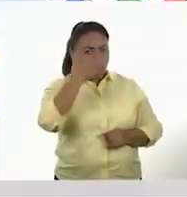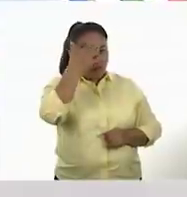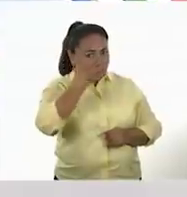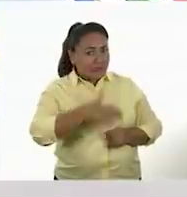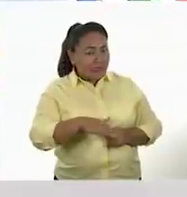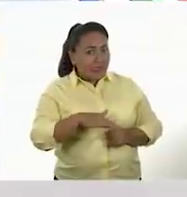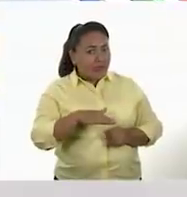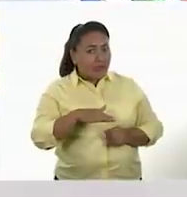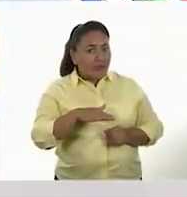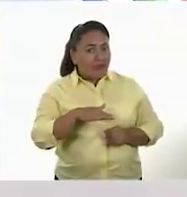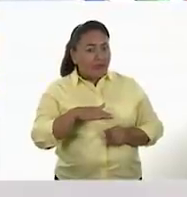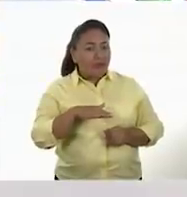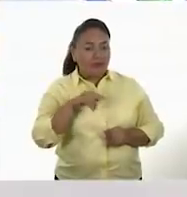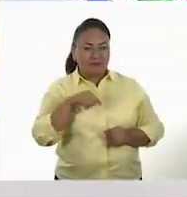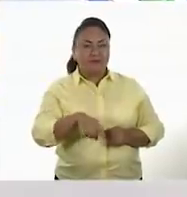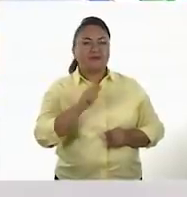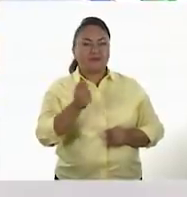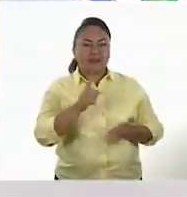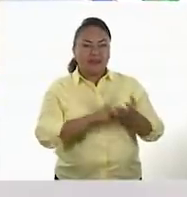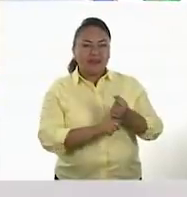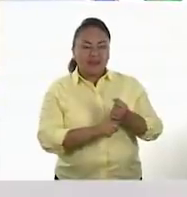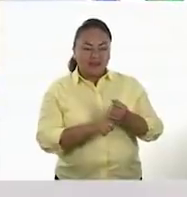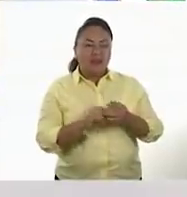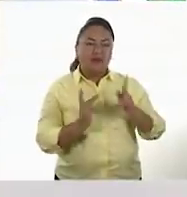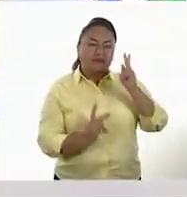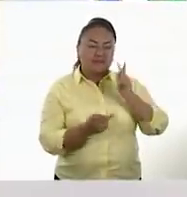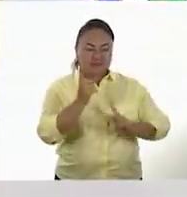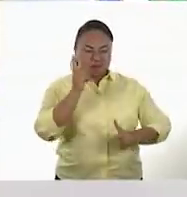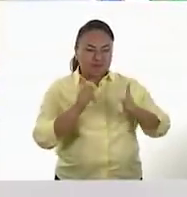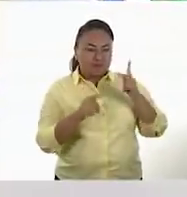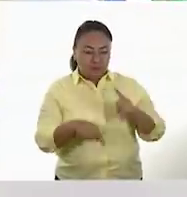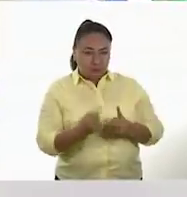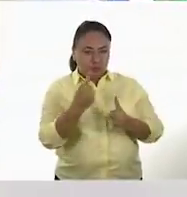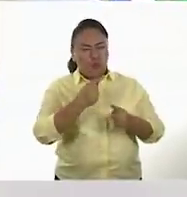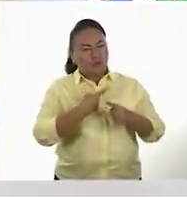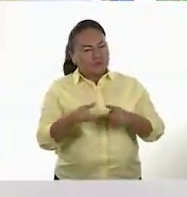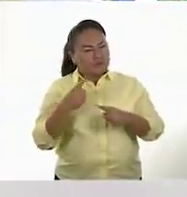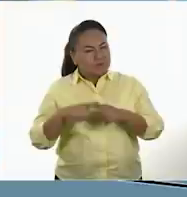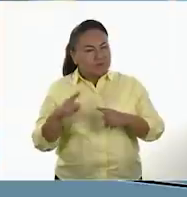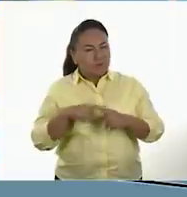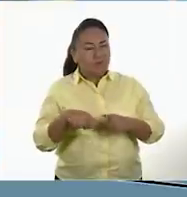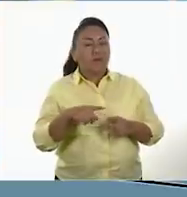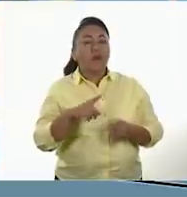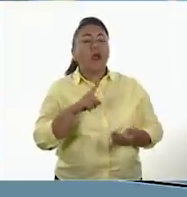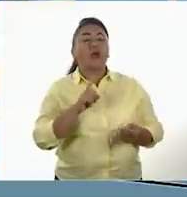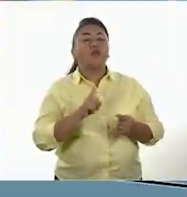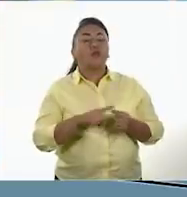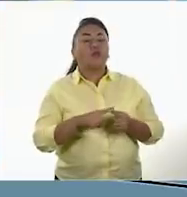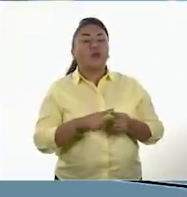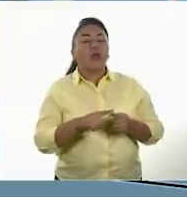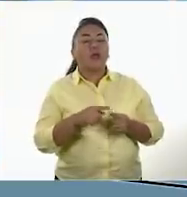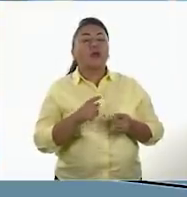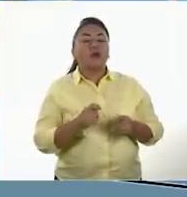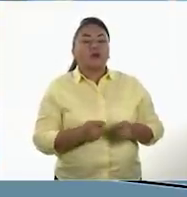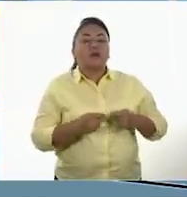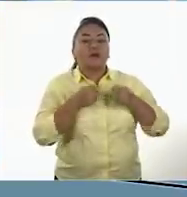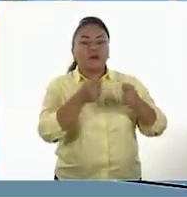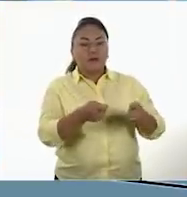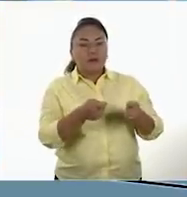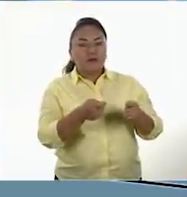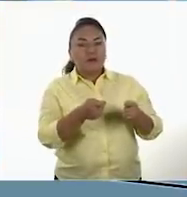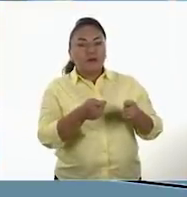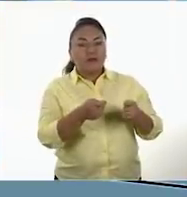que gracias al cultivo de ese alimento y otros más, permitieron a las sociedades,